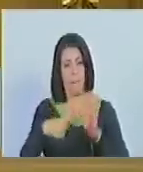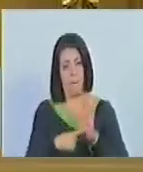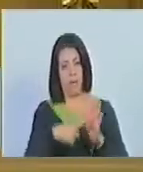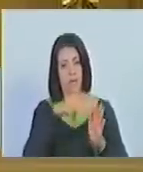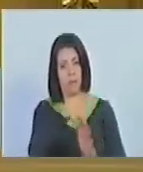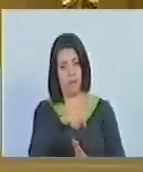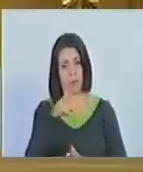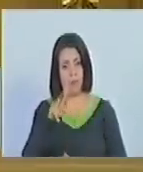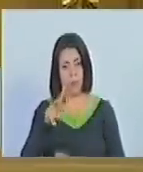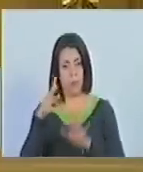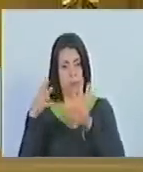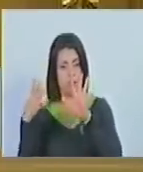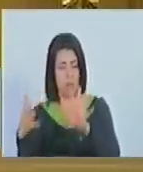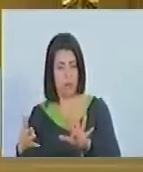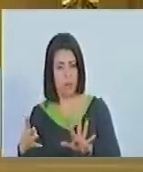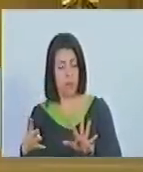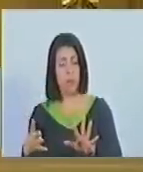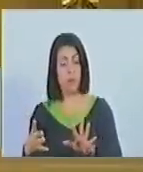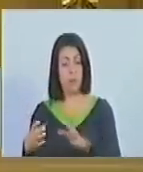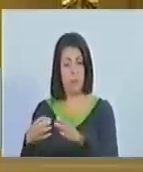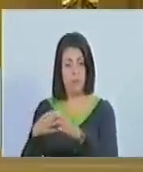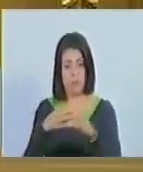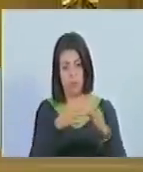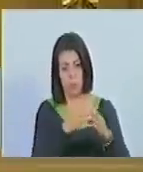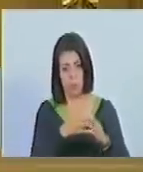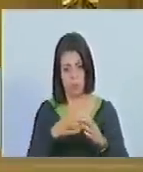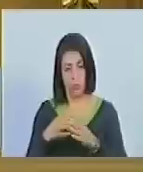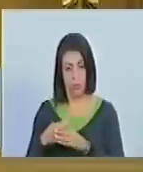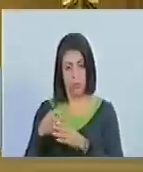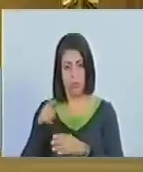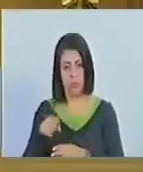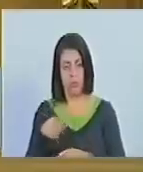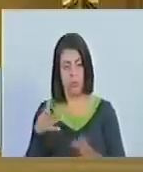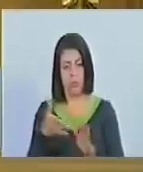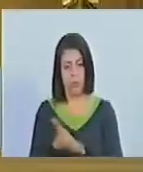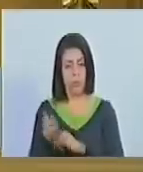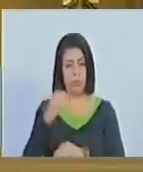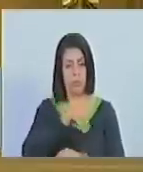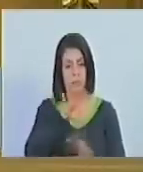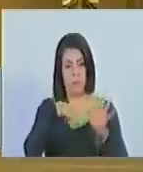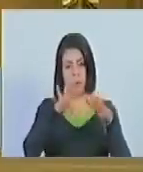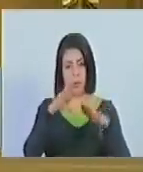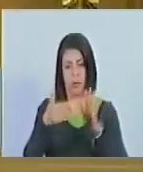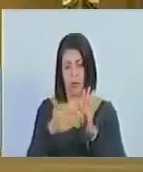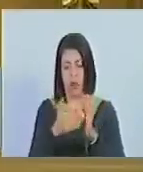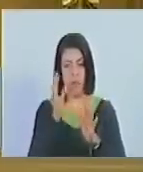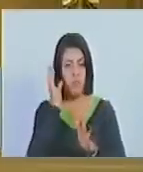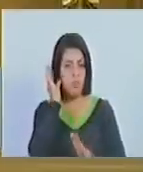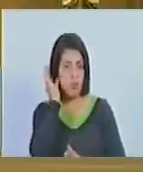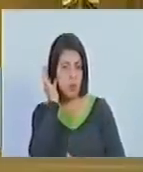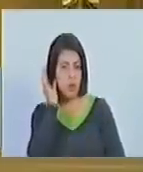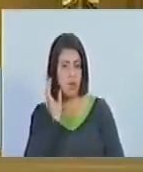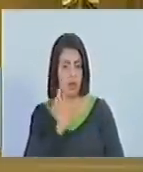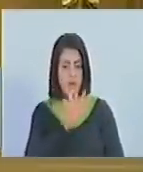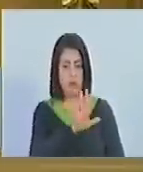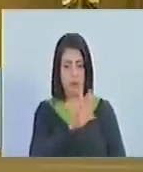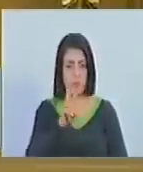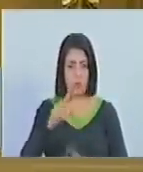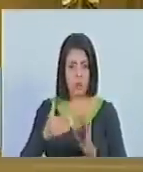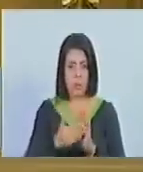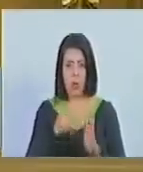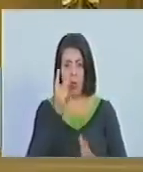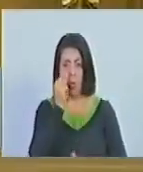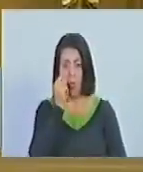.129 compas con más de 14 mil mujeres 52 mil